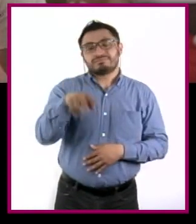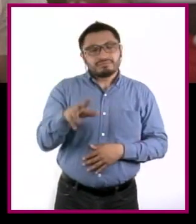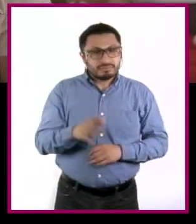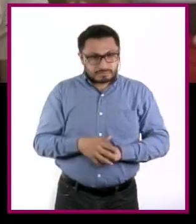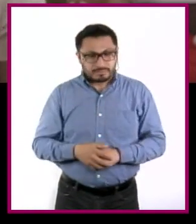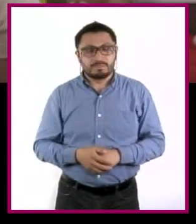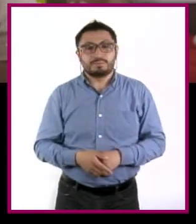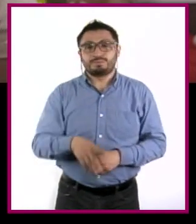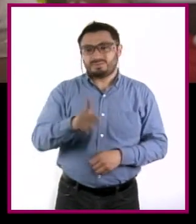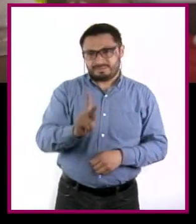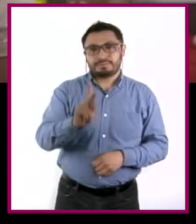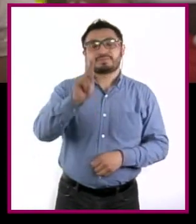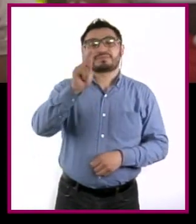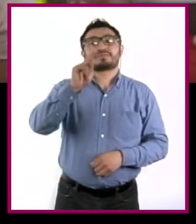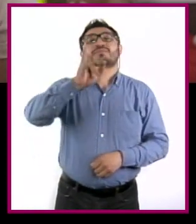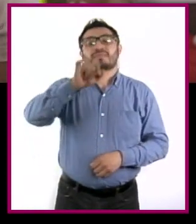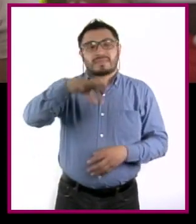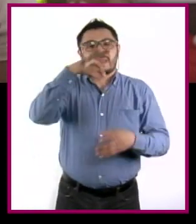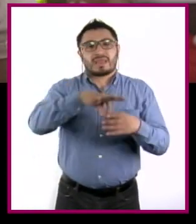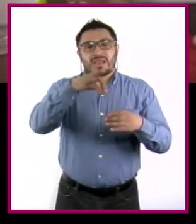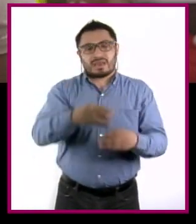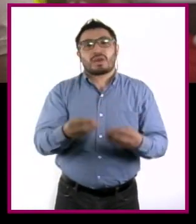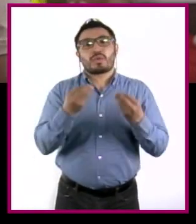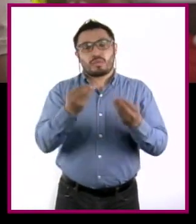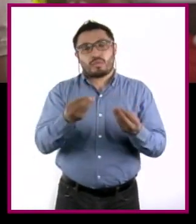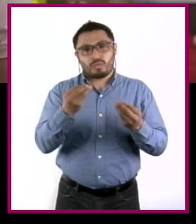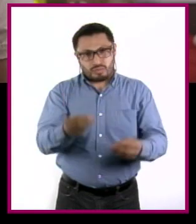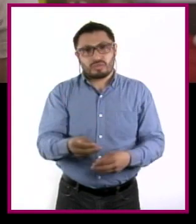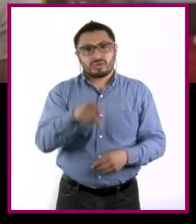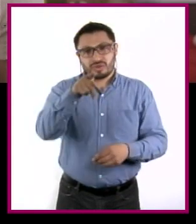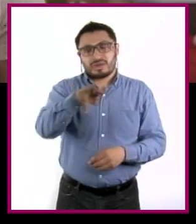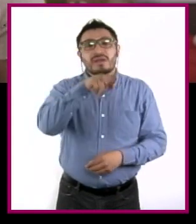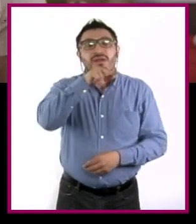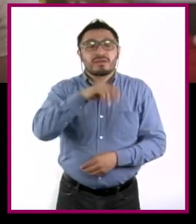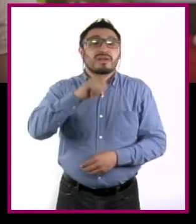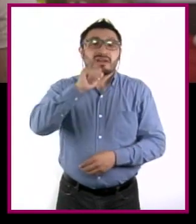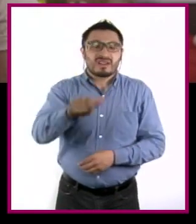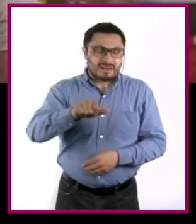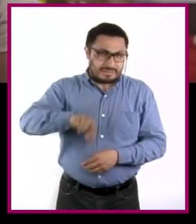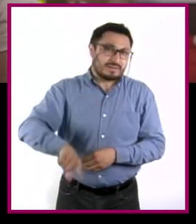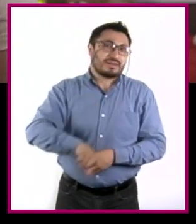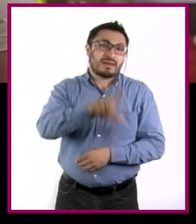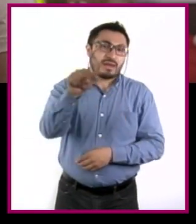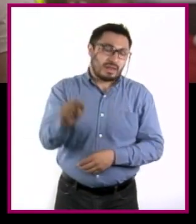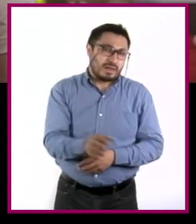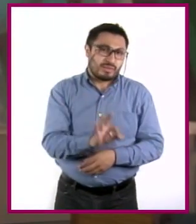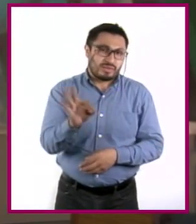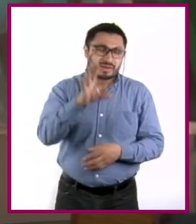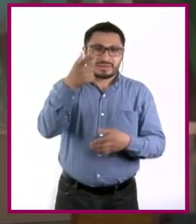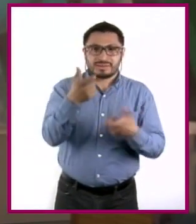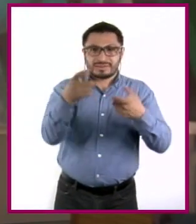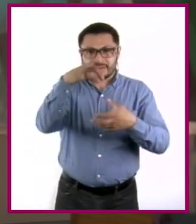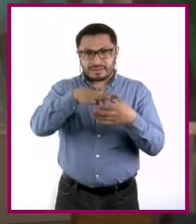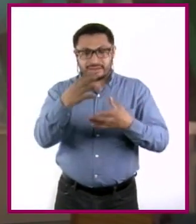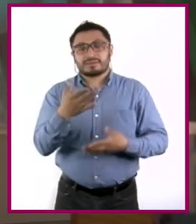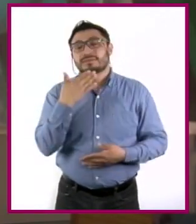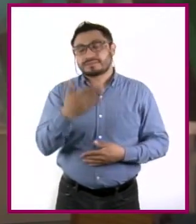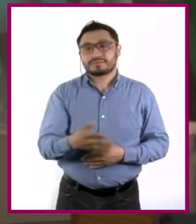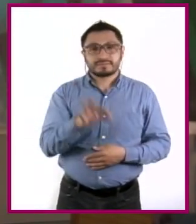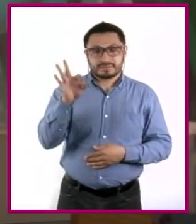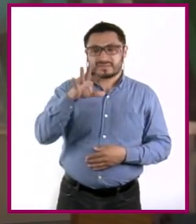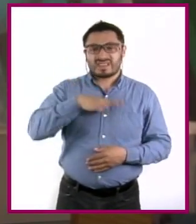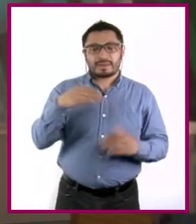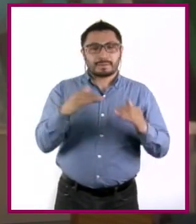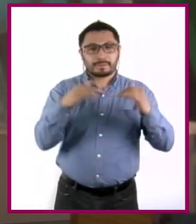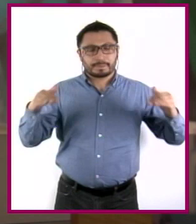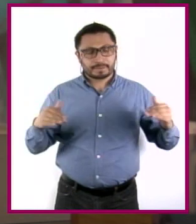Pero sí te hubieras podido ahorrar muchas preocupaciones durante meses después. Bueno, no es cierto. ¿Será que existe un balance